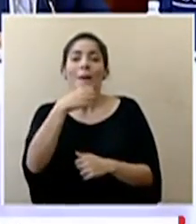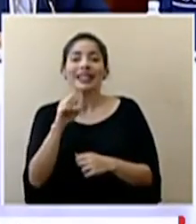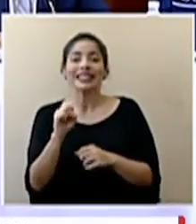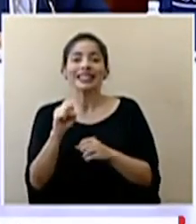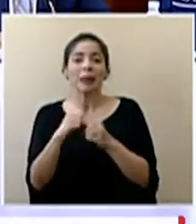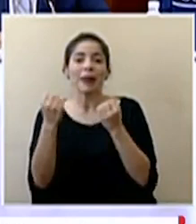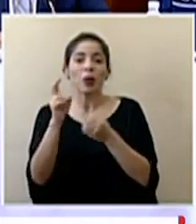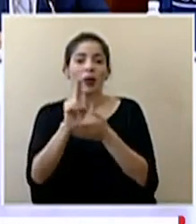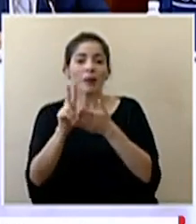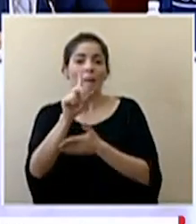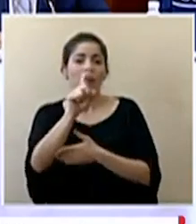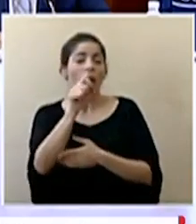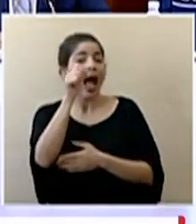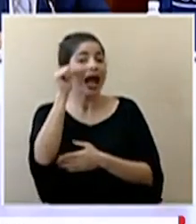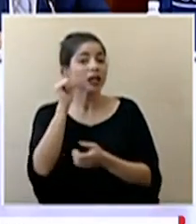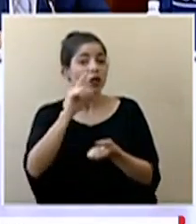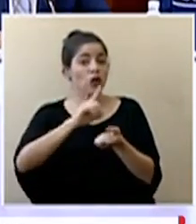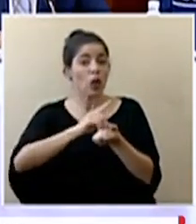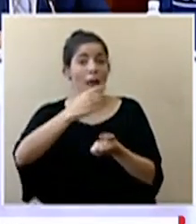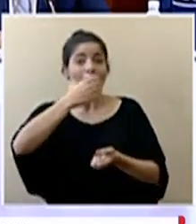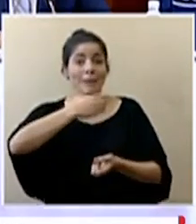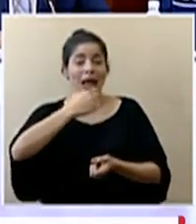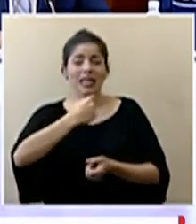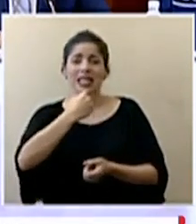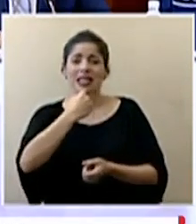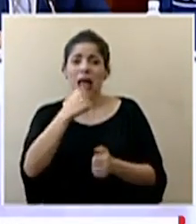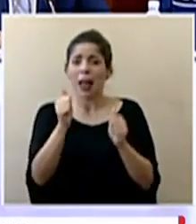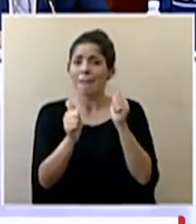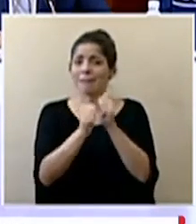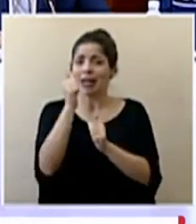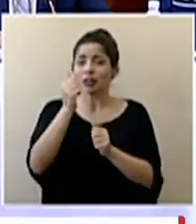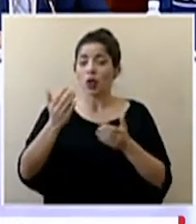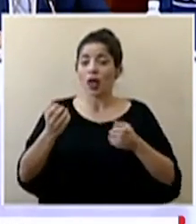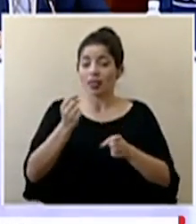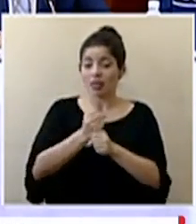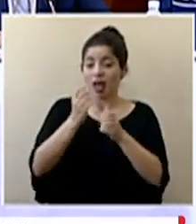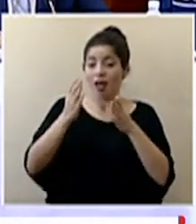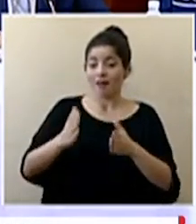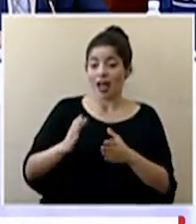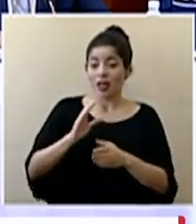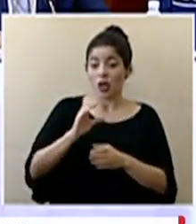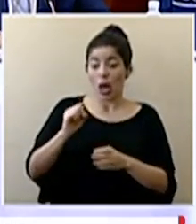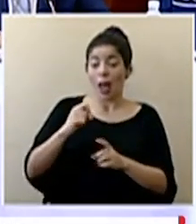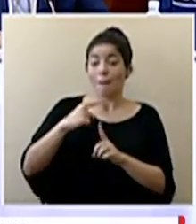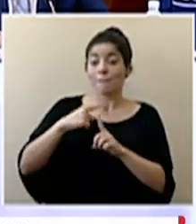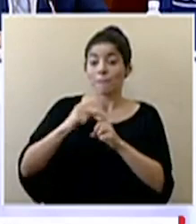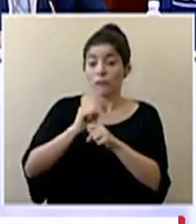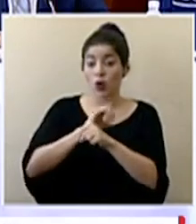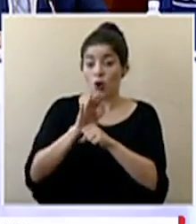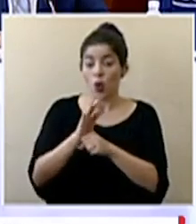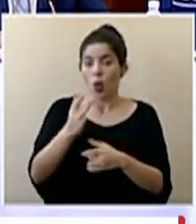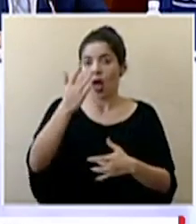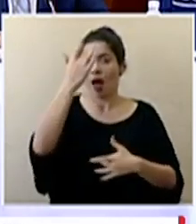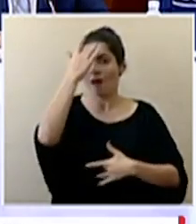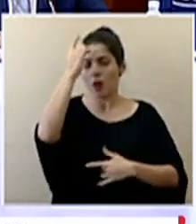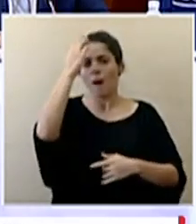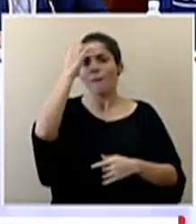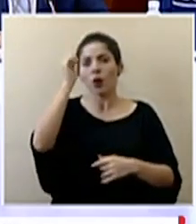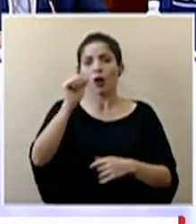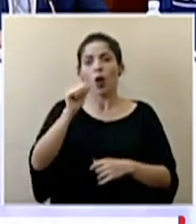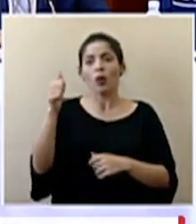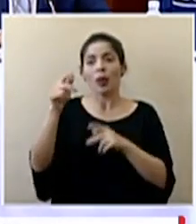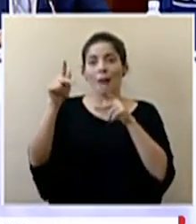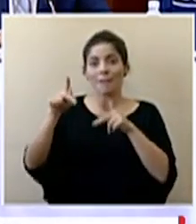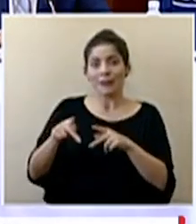universidad pregunta ayer el doctor Macaya aseguró que la gran mayoría de los funcionarios de la caja positivos por COVID se contagiaron por tener contacto con